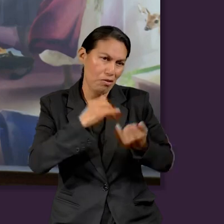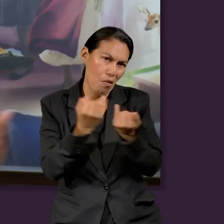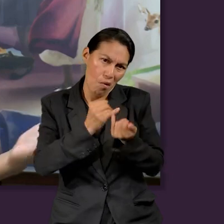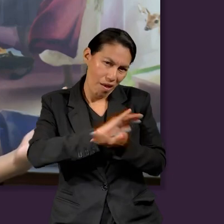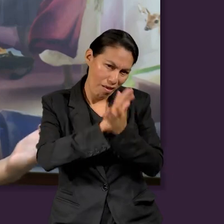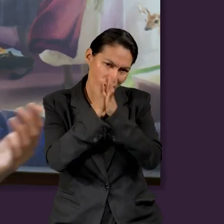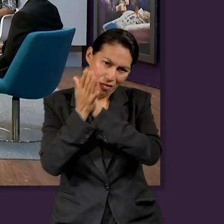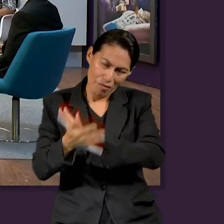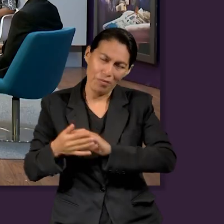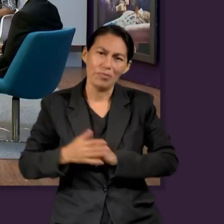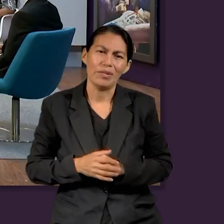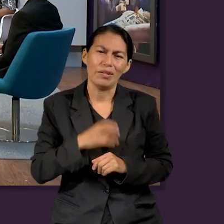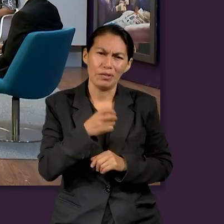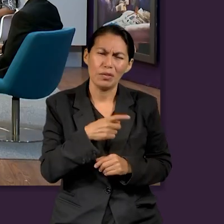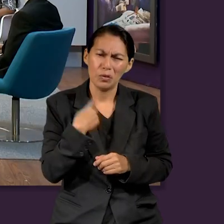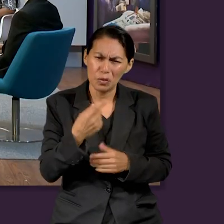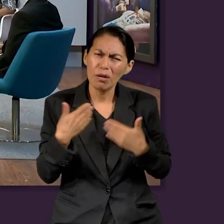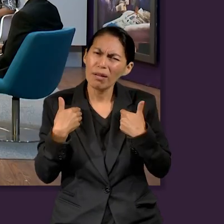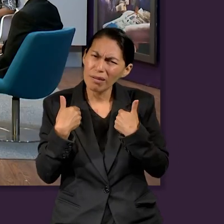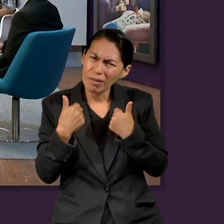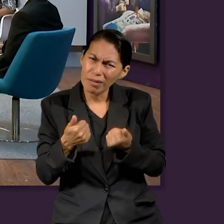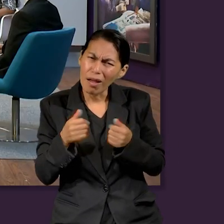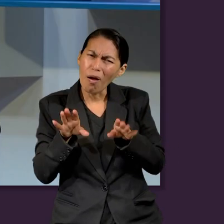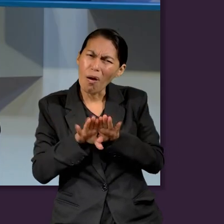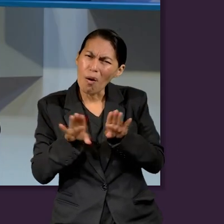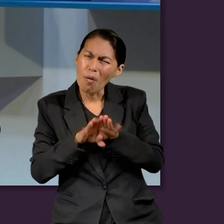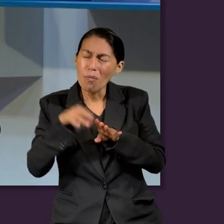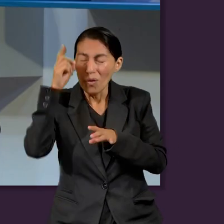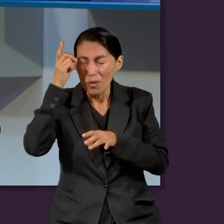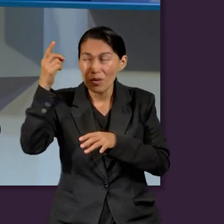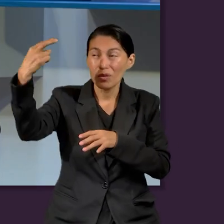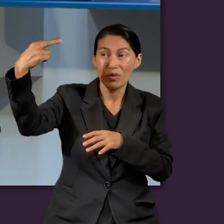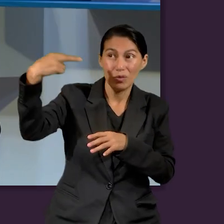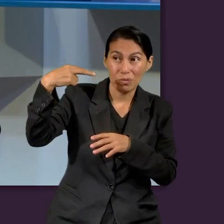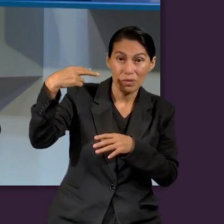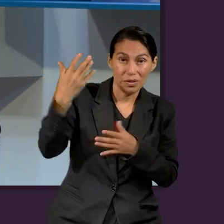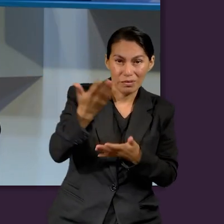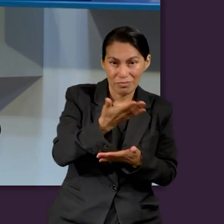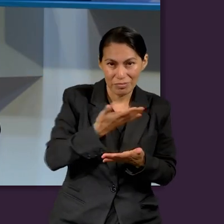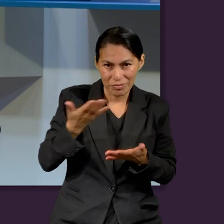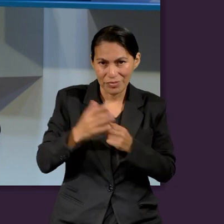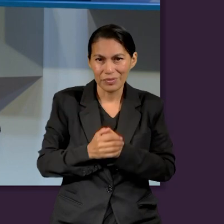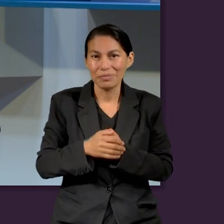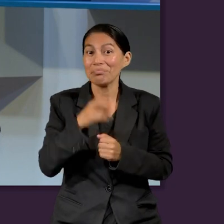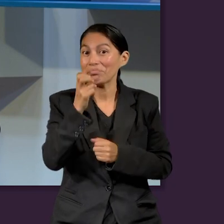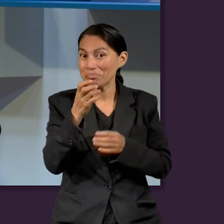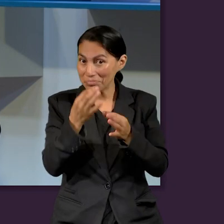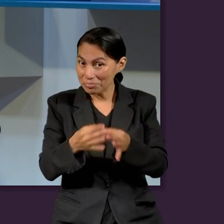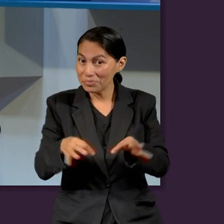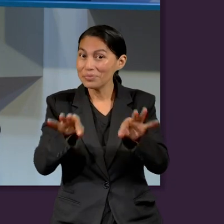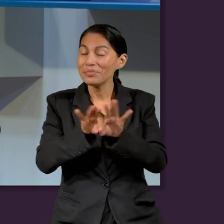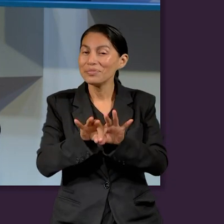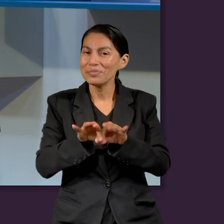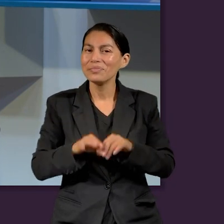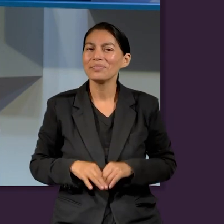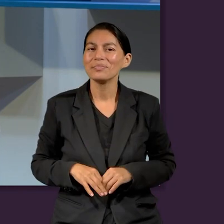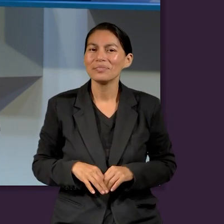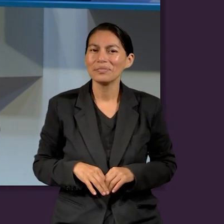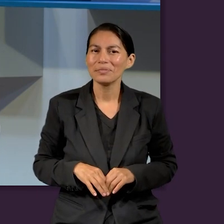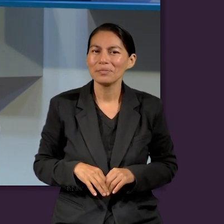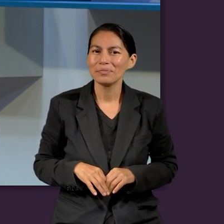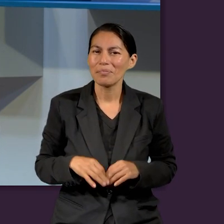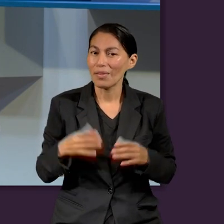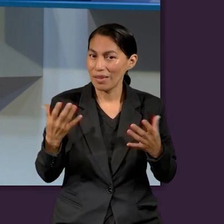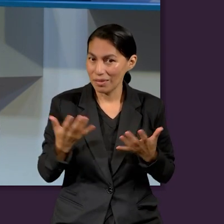tanto ellos también. Entonces, es importante que consideremos también estas partes de cómo nos ve Dios a todos. Así es. Qué importante es